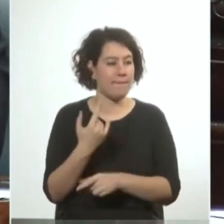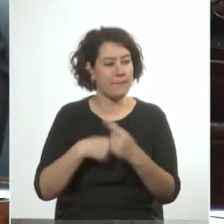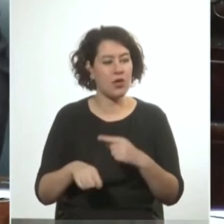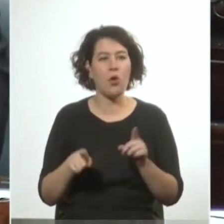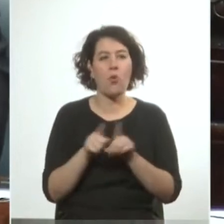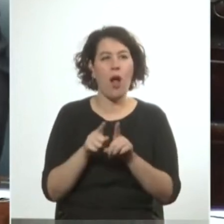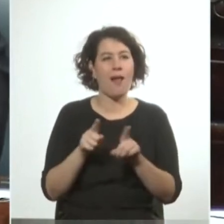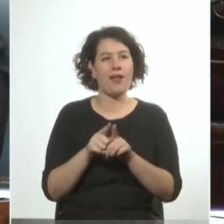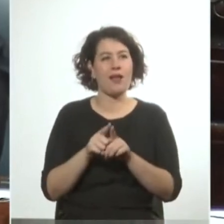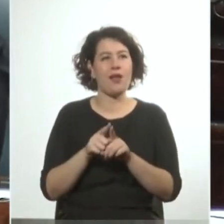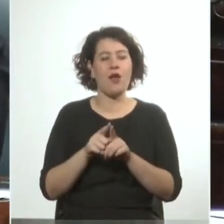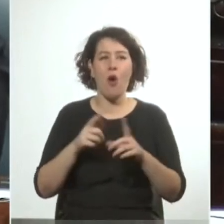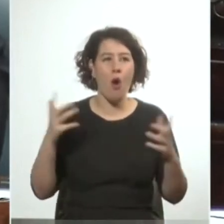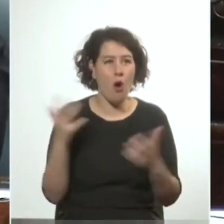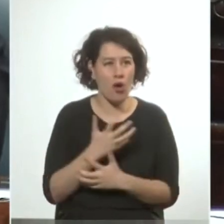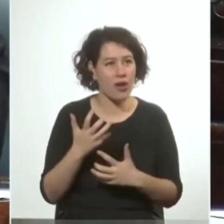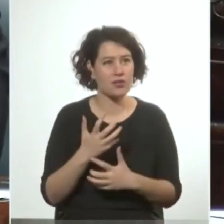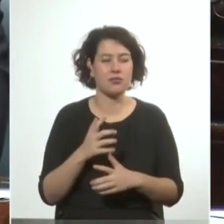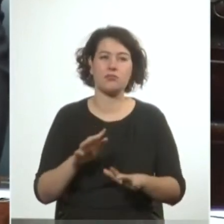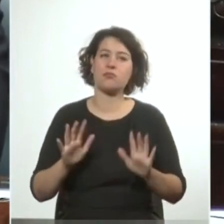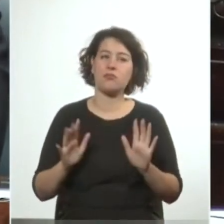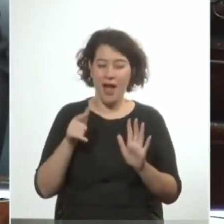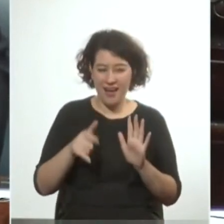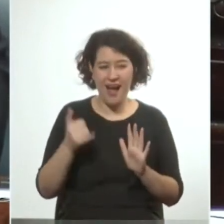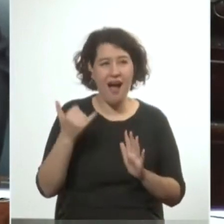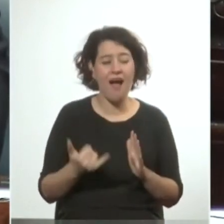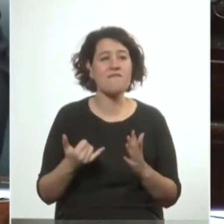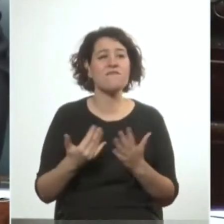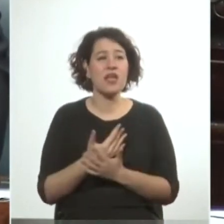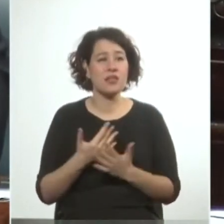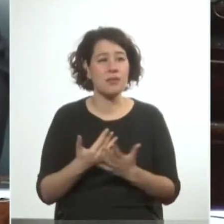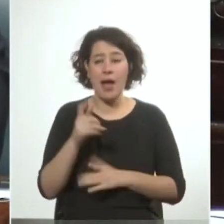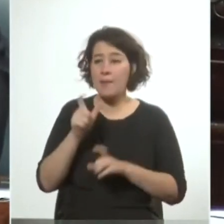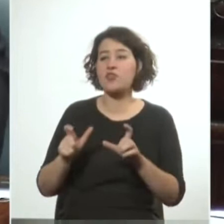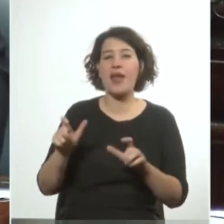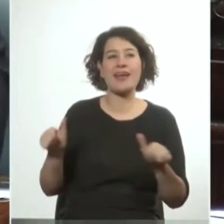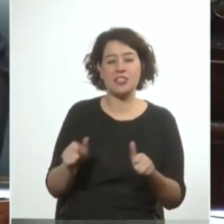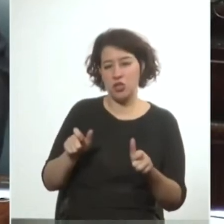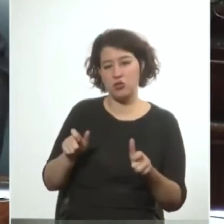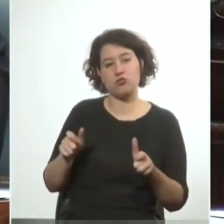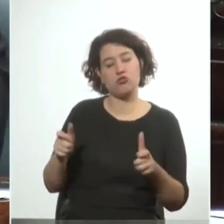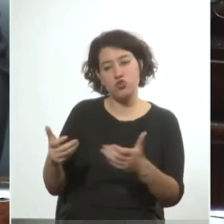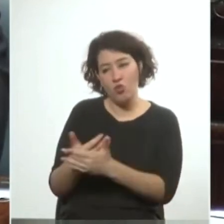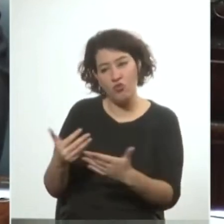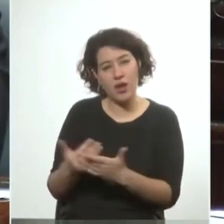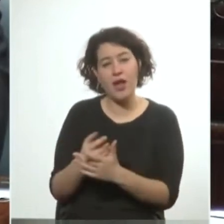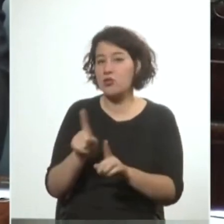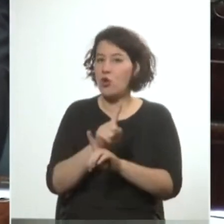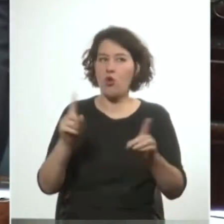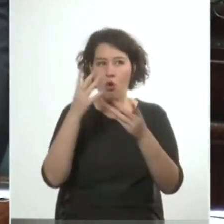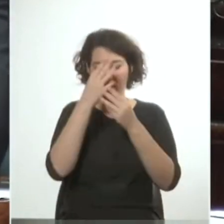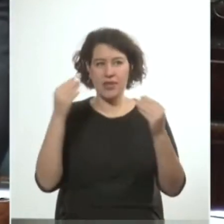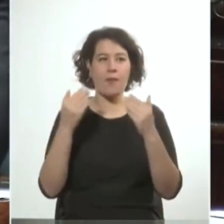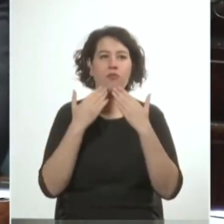todos cometieron horrores. Aquí hubo víctimas y victimarios y de eso no debemos olvidarnos.